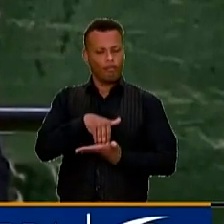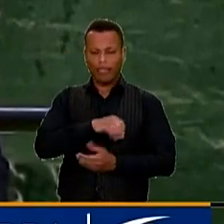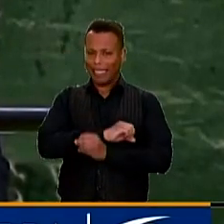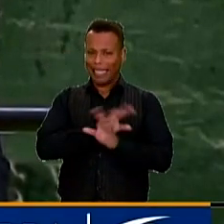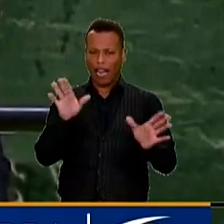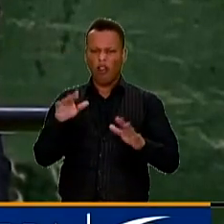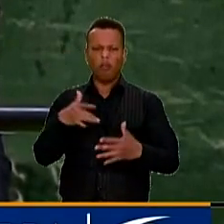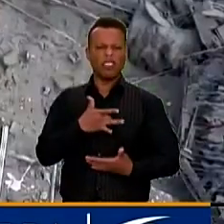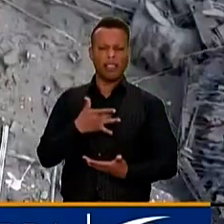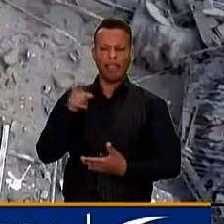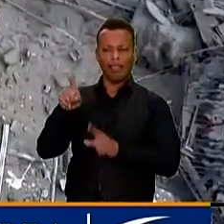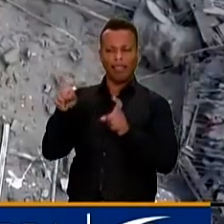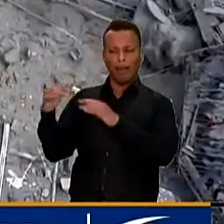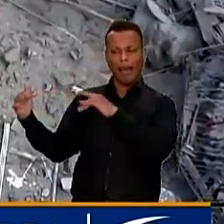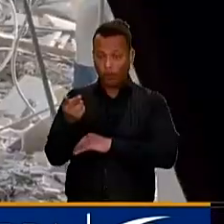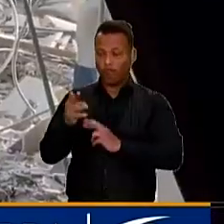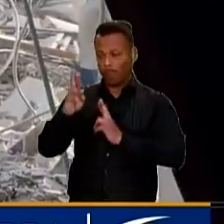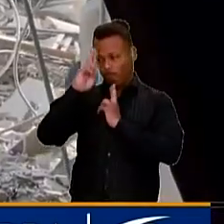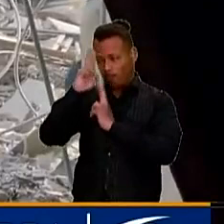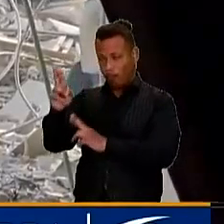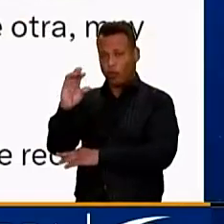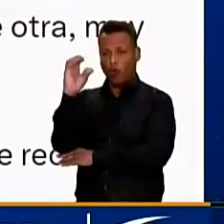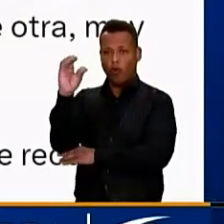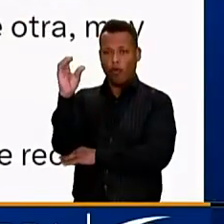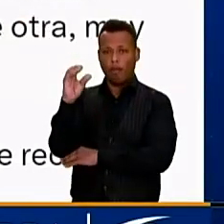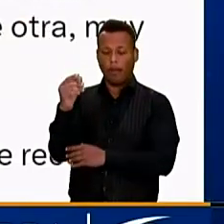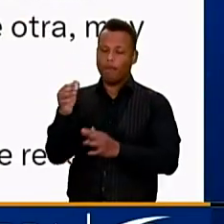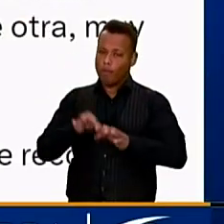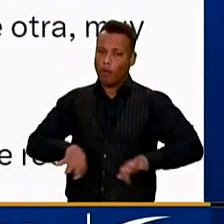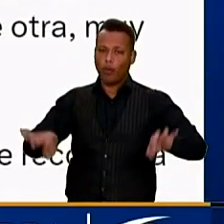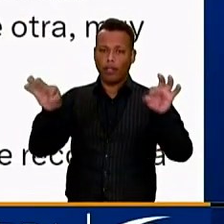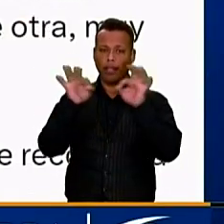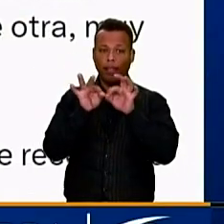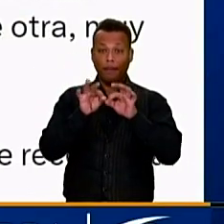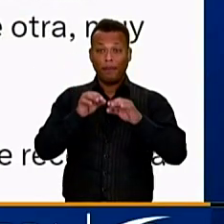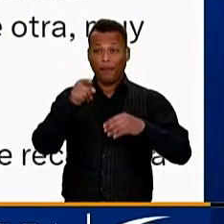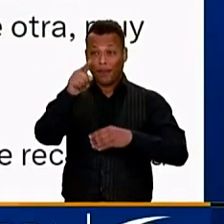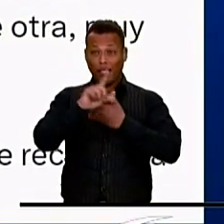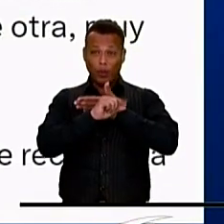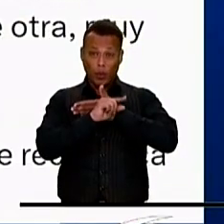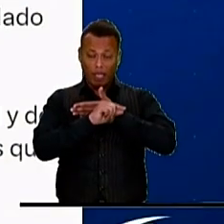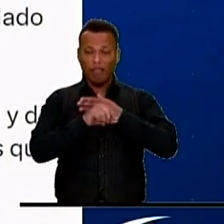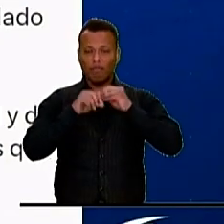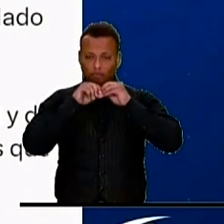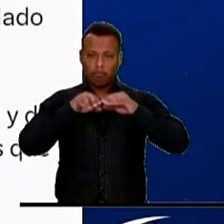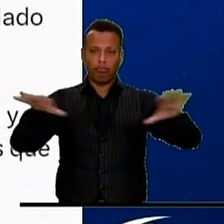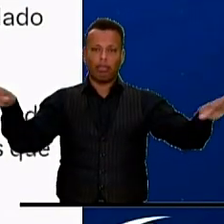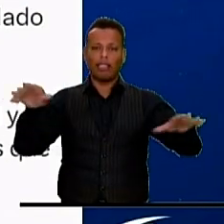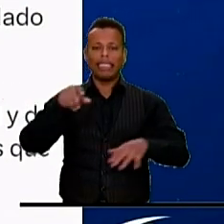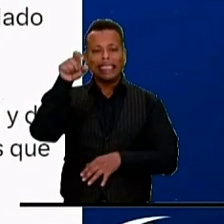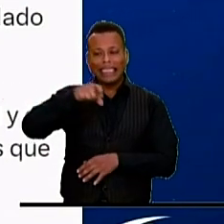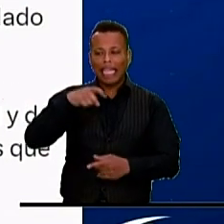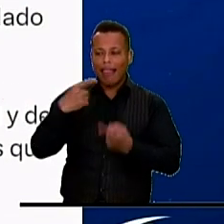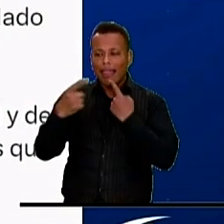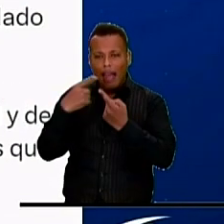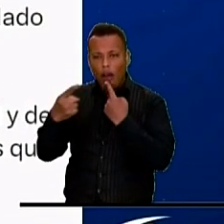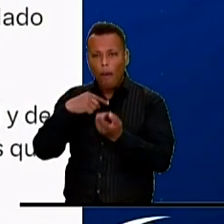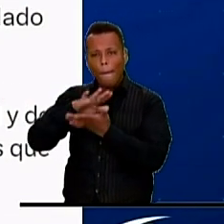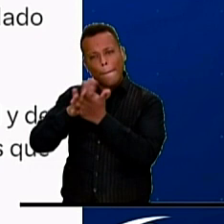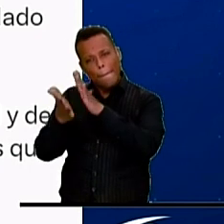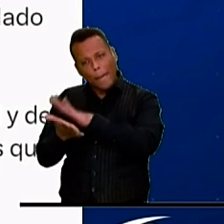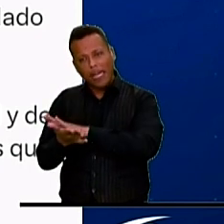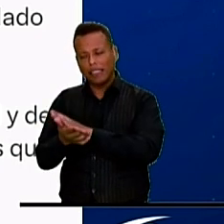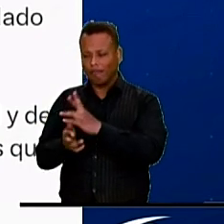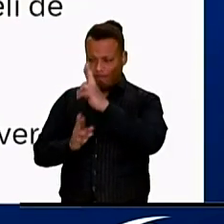guerra entre Israel y Palestina. Lo gran fundamental en sus redes sociales ha dejado claro la necesidad de un diálogo de paz en donde se